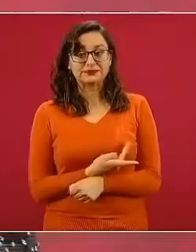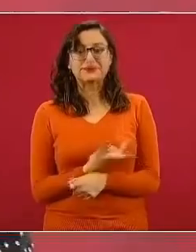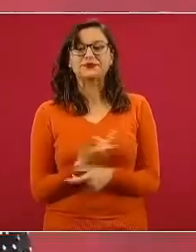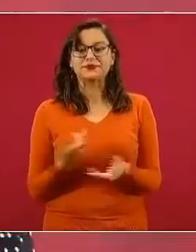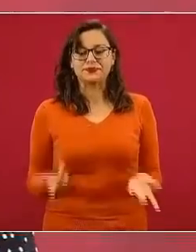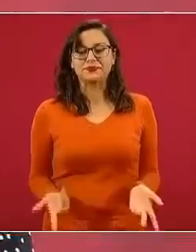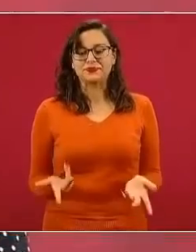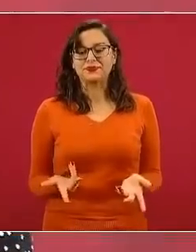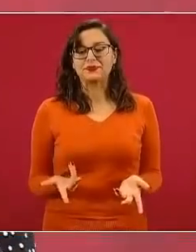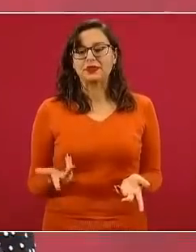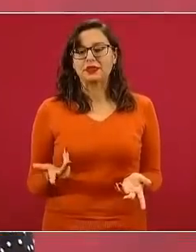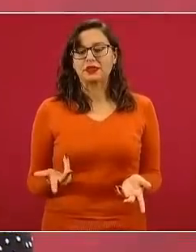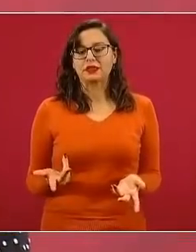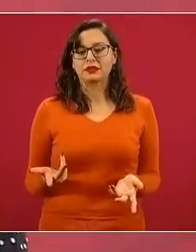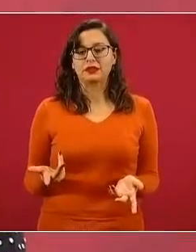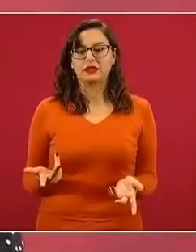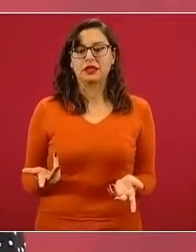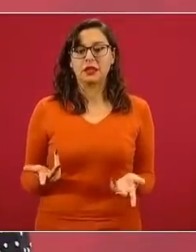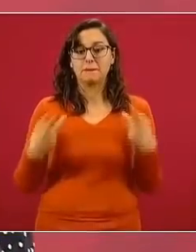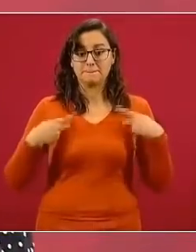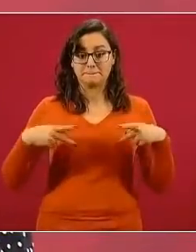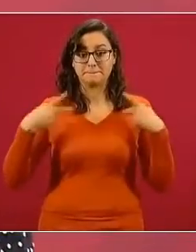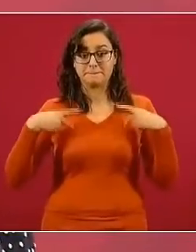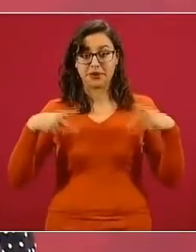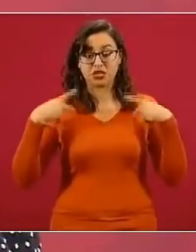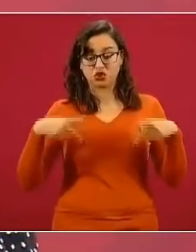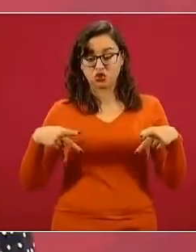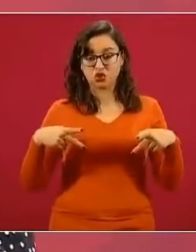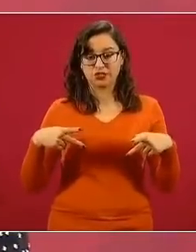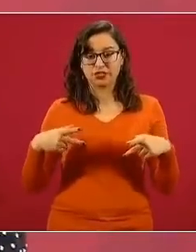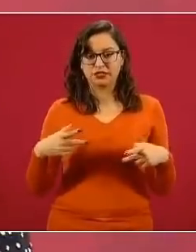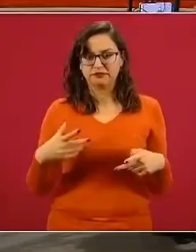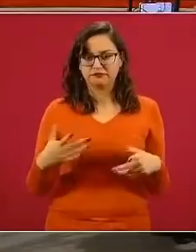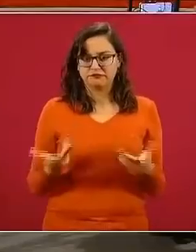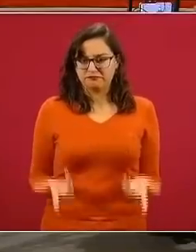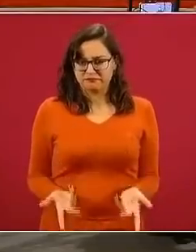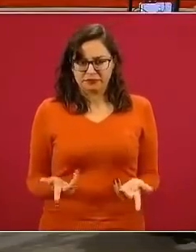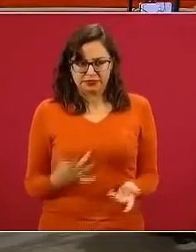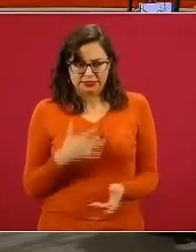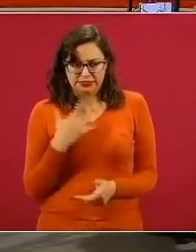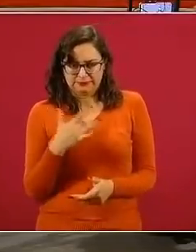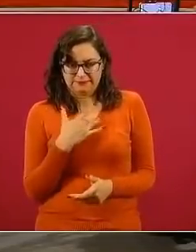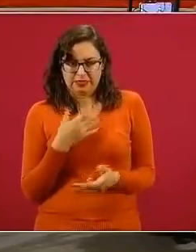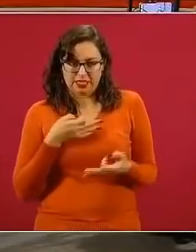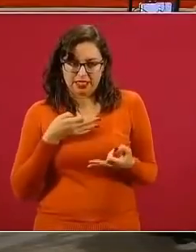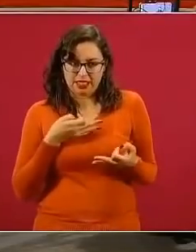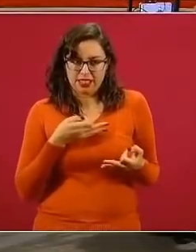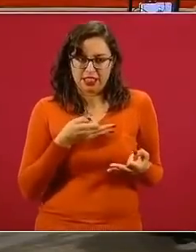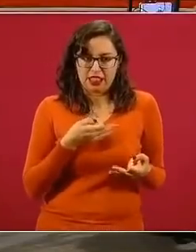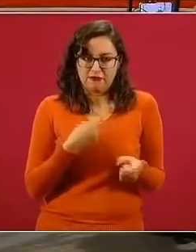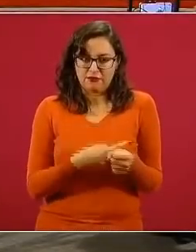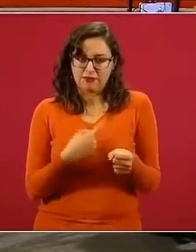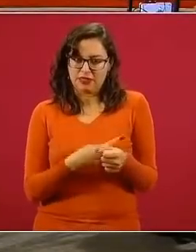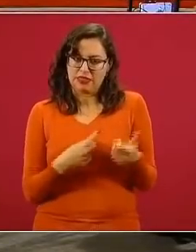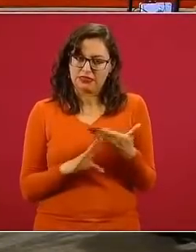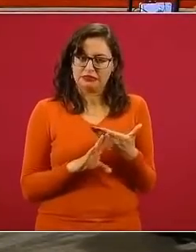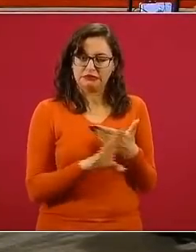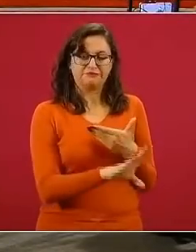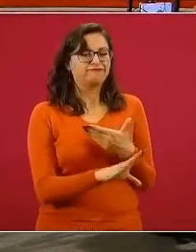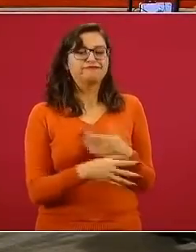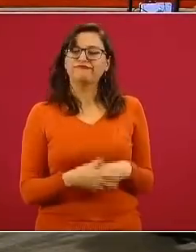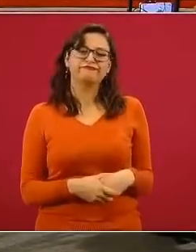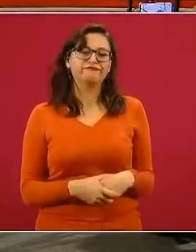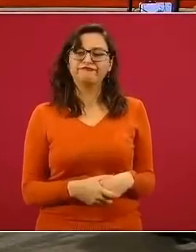disminución en la capacidad de las personas para poder afrontar y resistir estas enfermedades. La